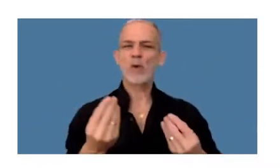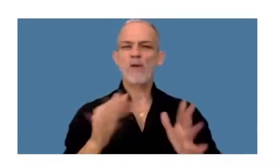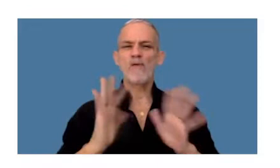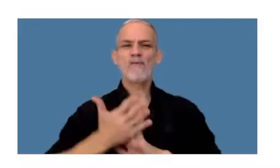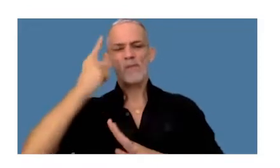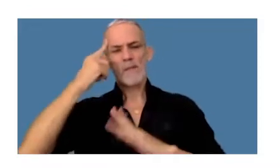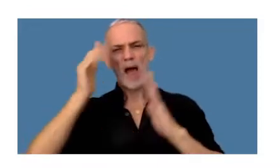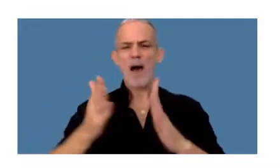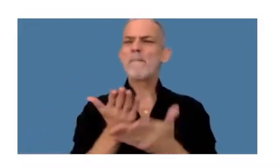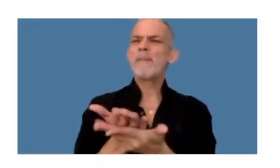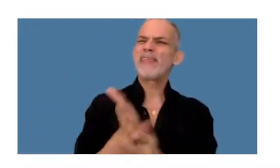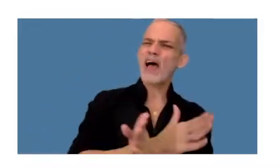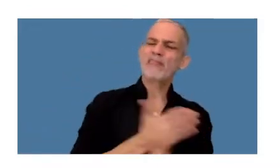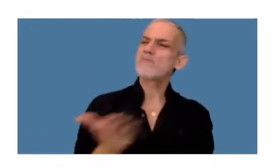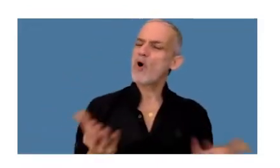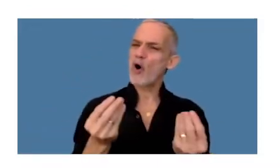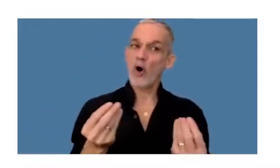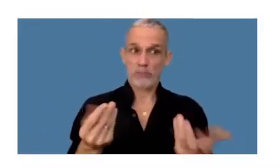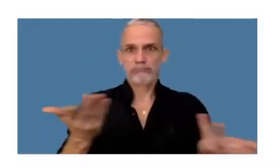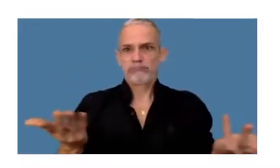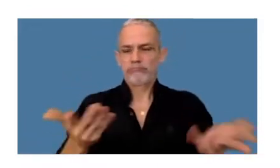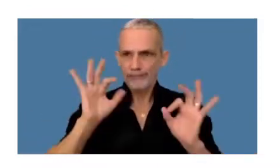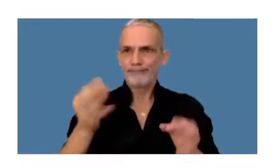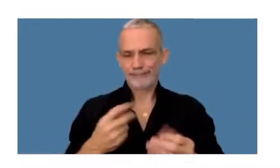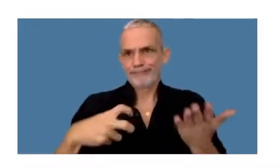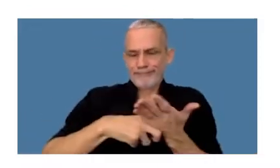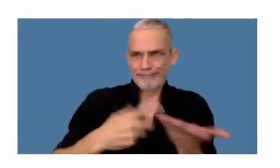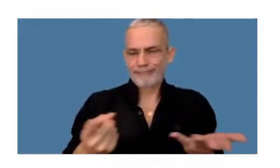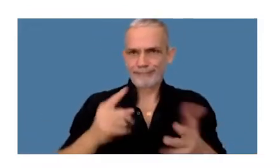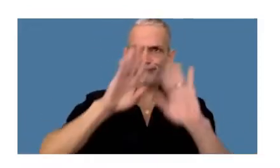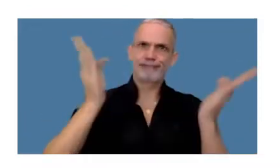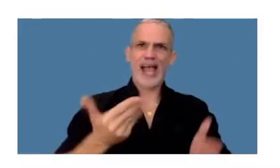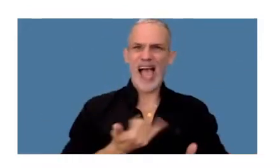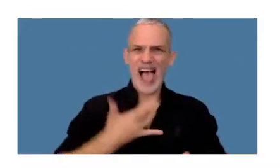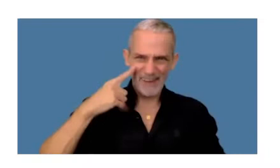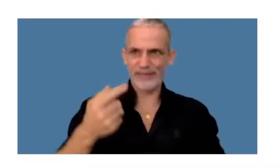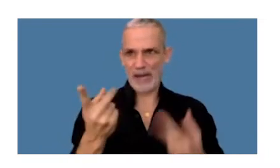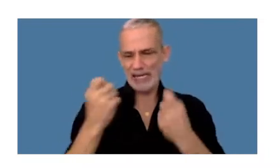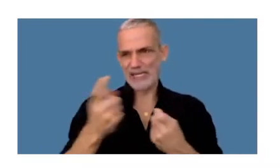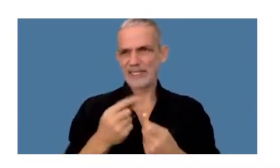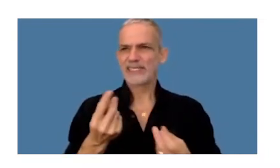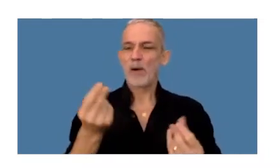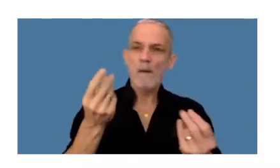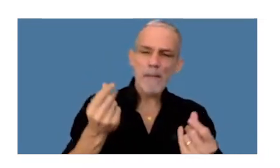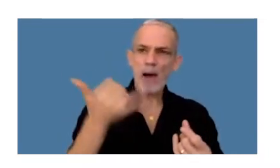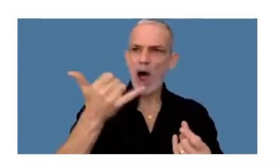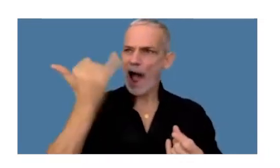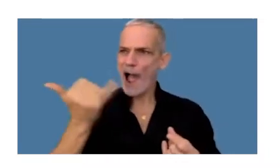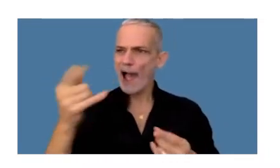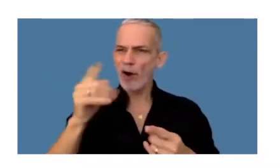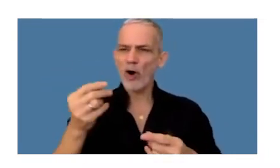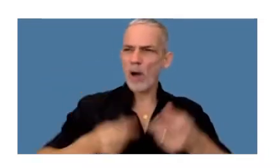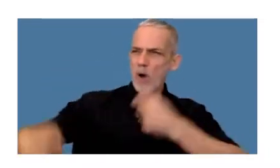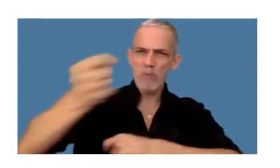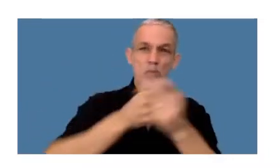criterio para exigir lo anterior? es evidente el interés fiscal en este tipo de controles porque tanto la tenencia como el resultado de las